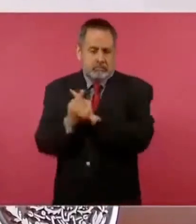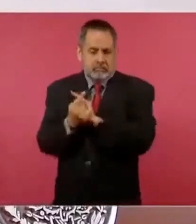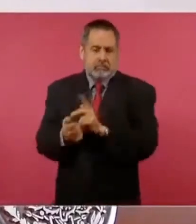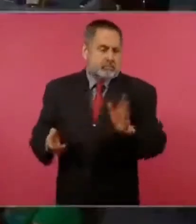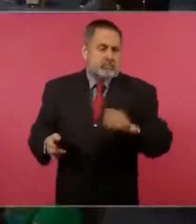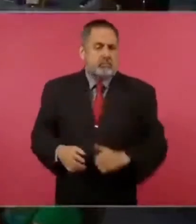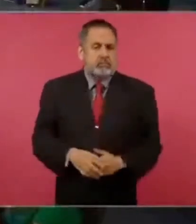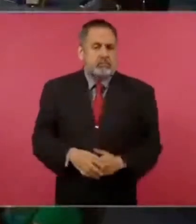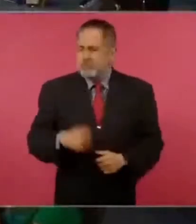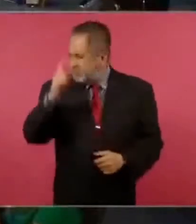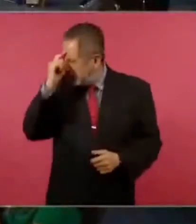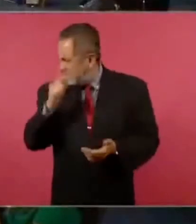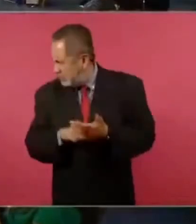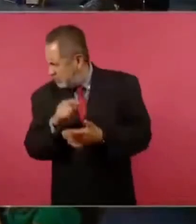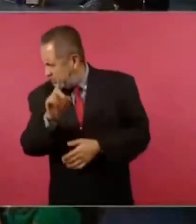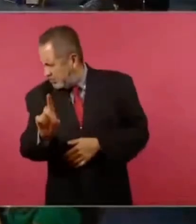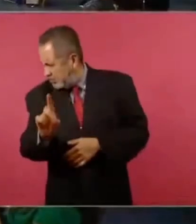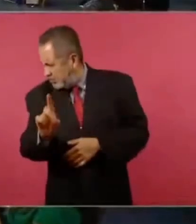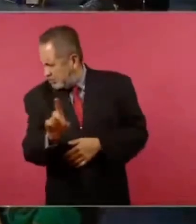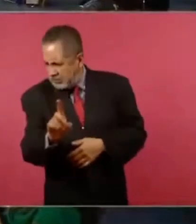es el domingo, ¿no?